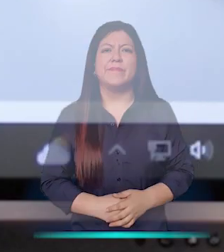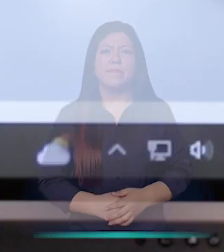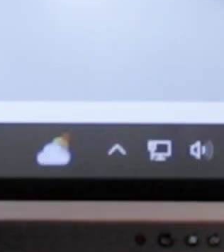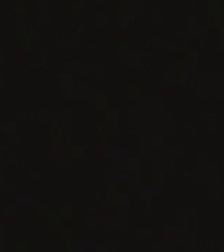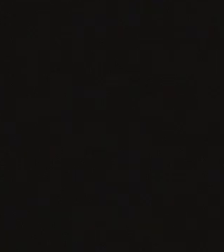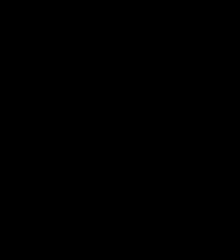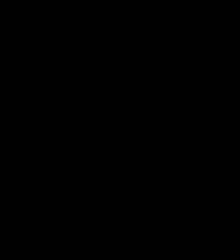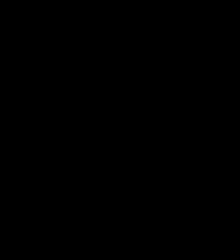conectados.